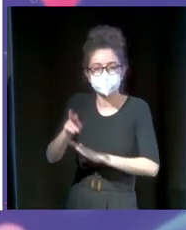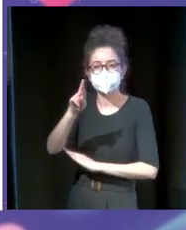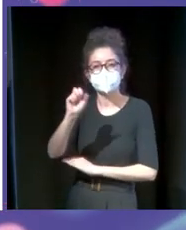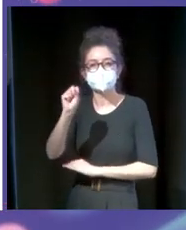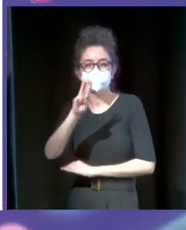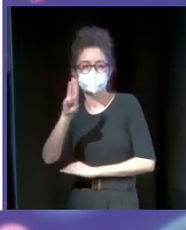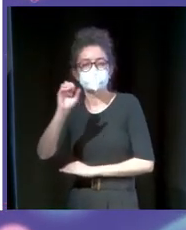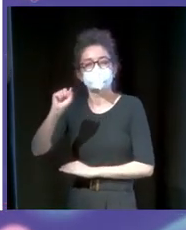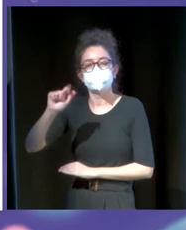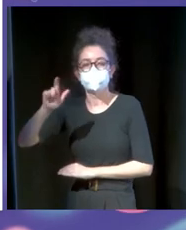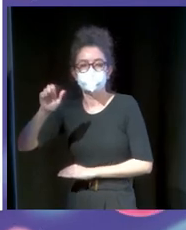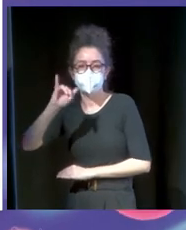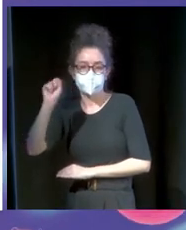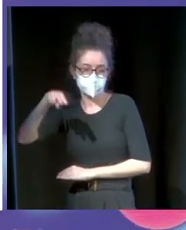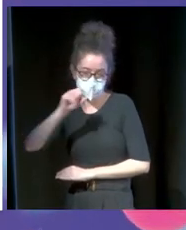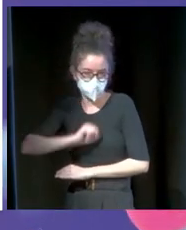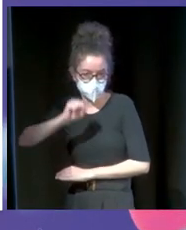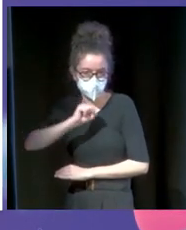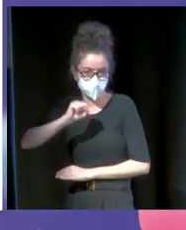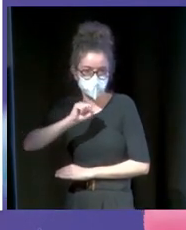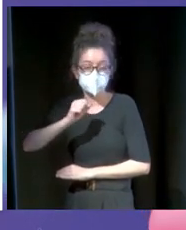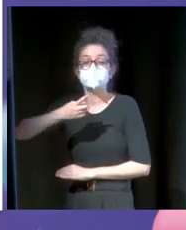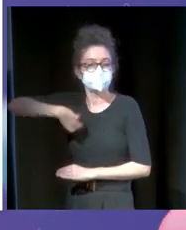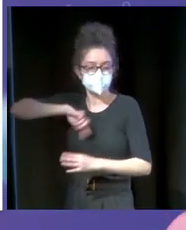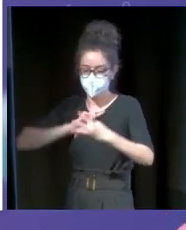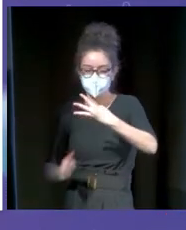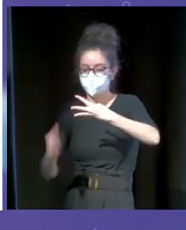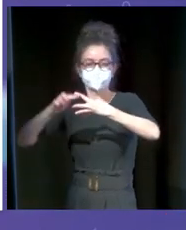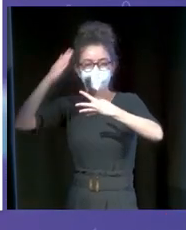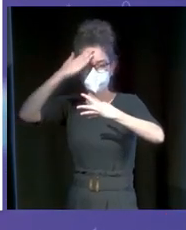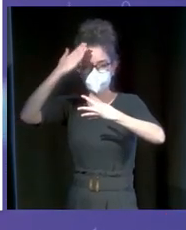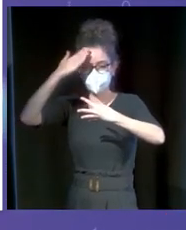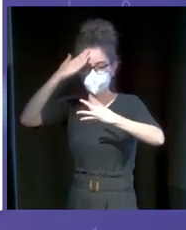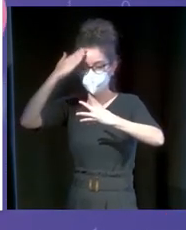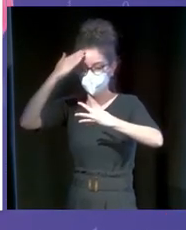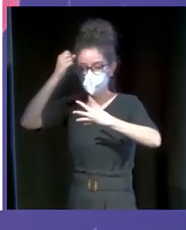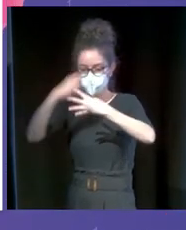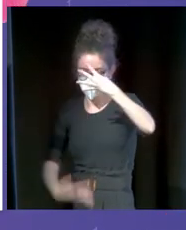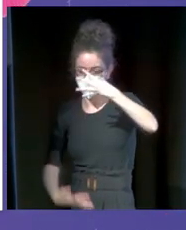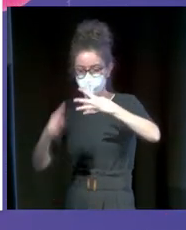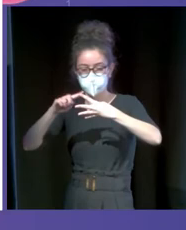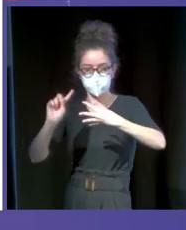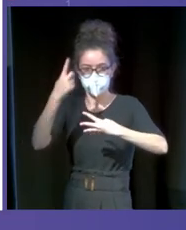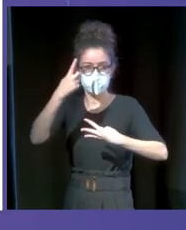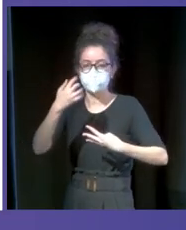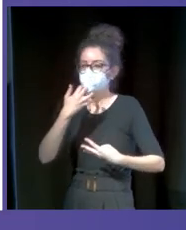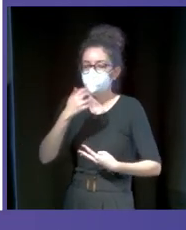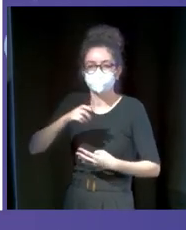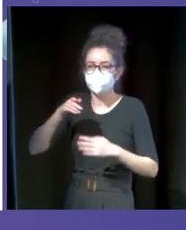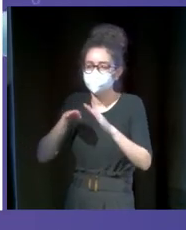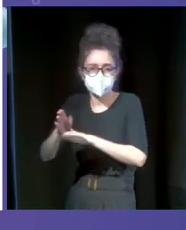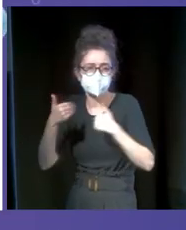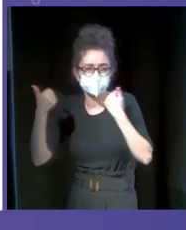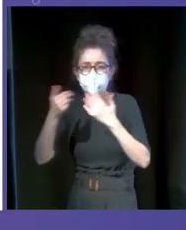.350.000 resultados, los primeros somos nosotros. Si buscáis entradas de 2022, los primeros entre